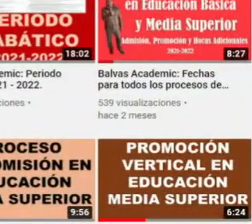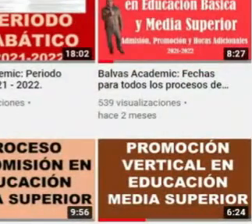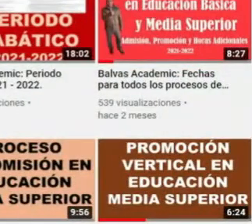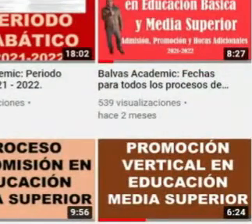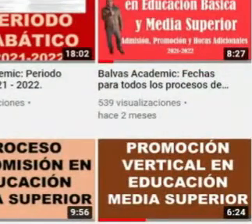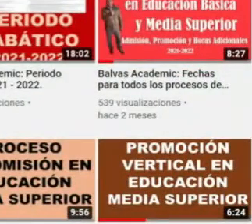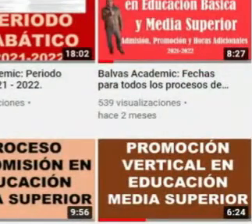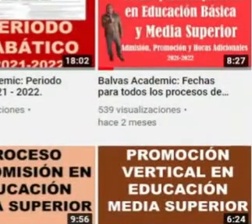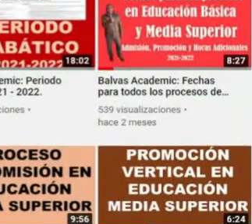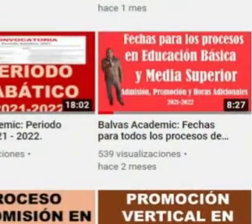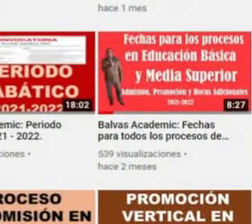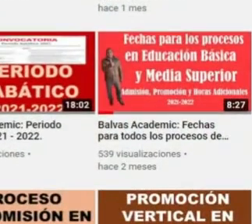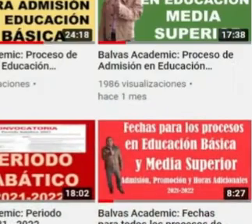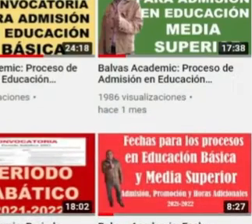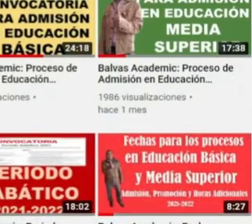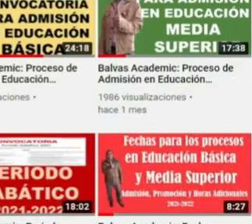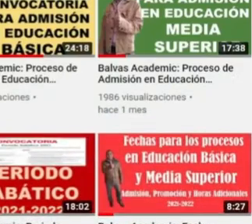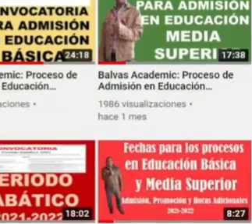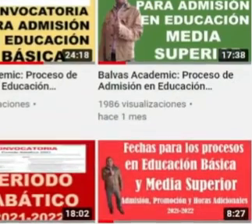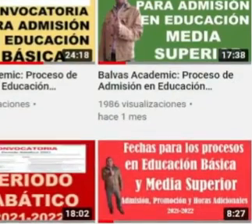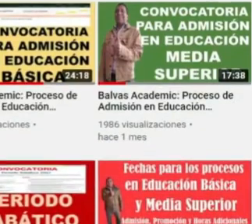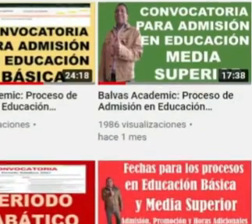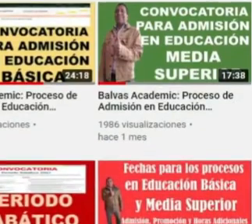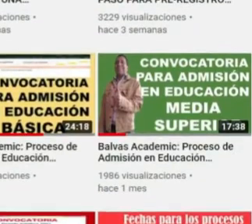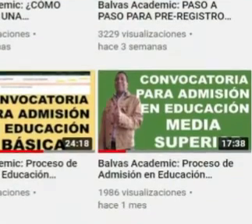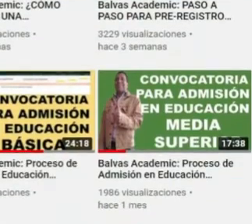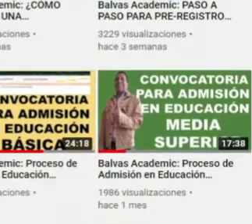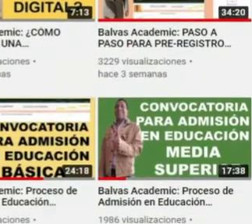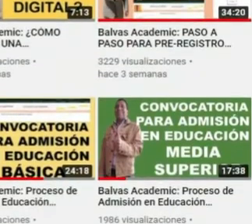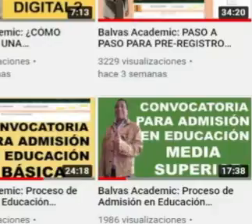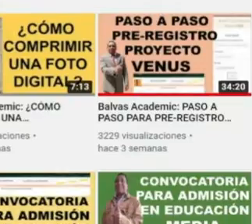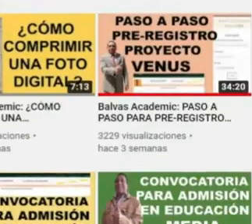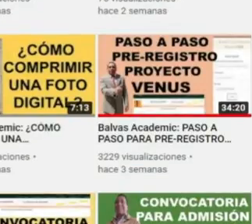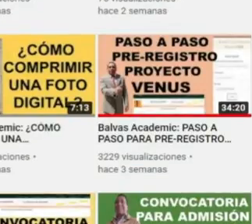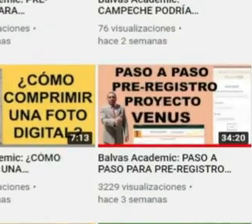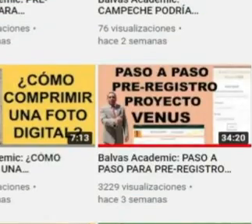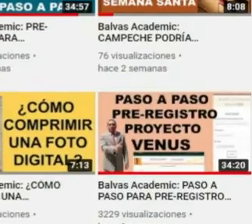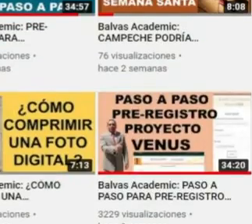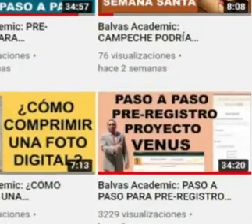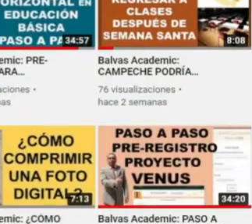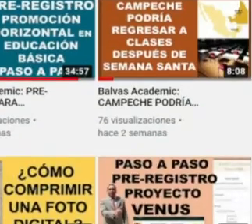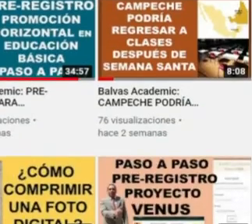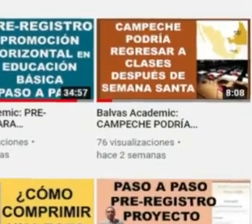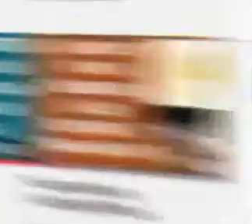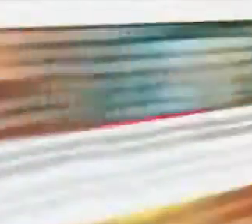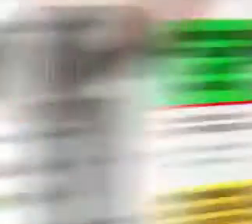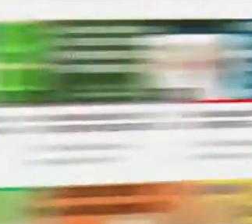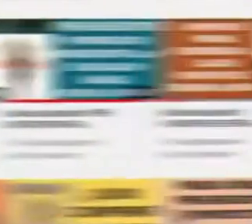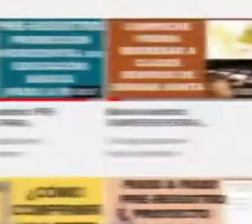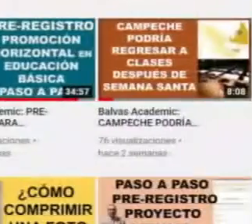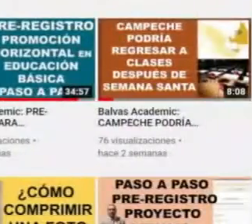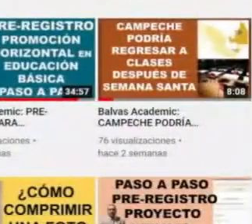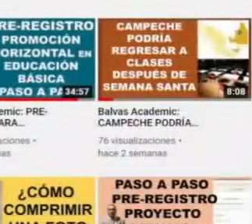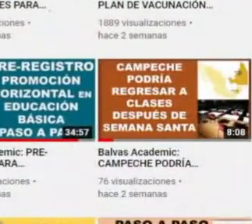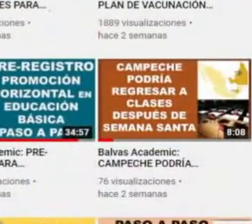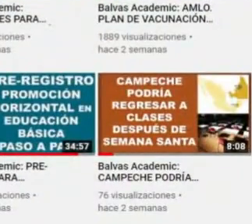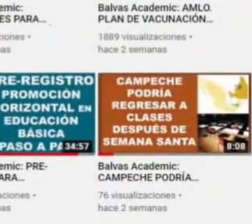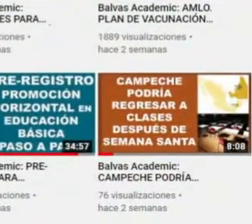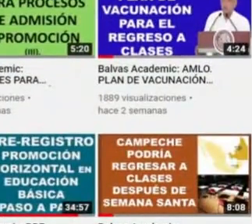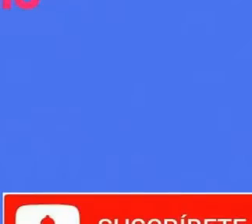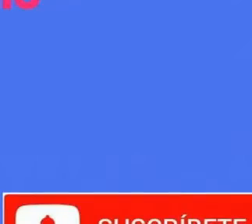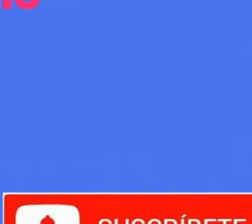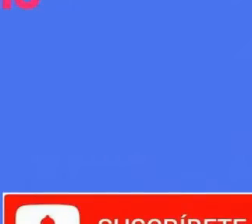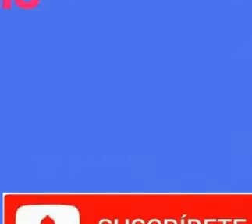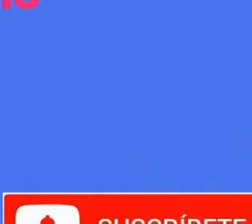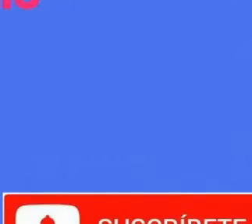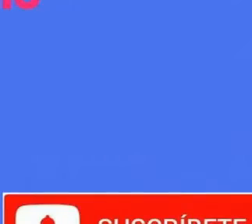házmelo saber en los comentarios. También, comparte este video para que llegue a más personas. Y recuerda, nos seguimos acompañando en este camino.